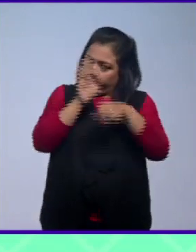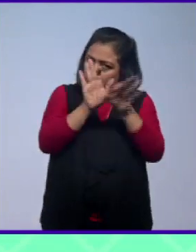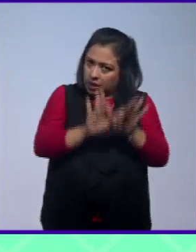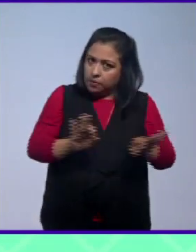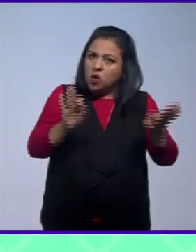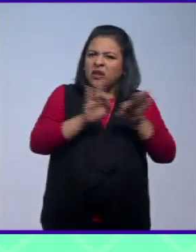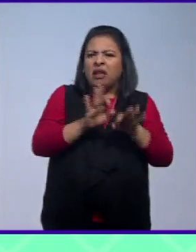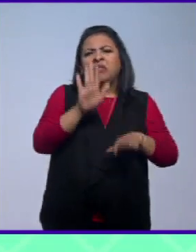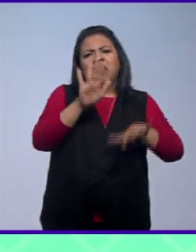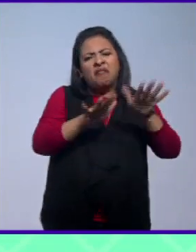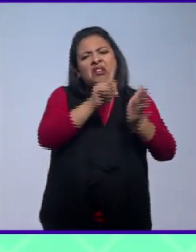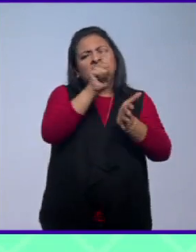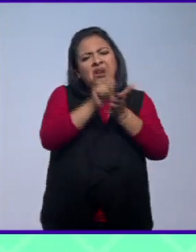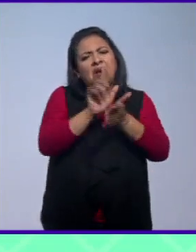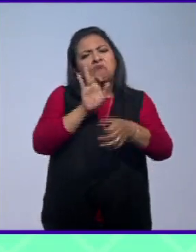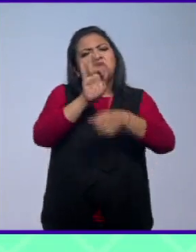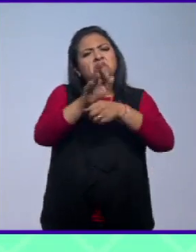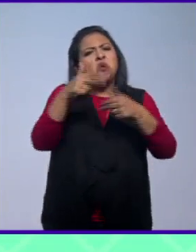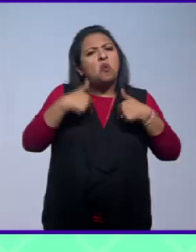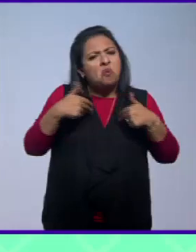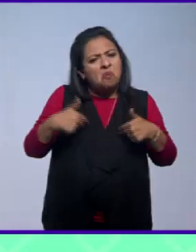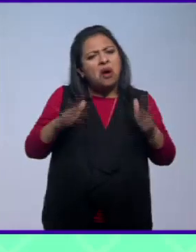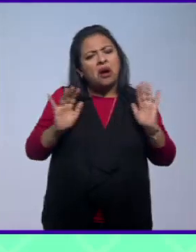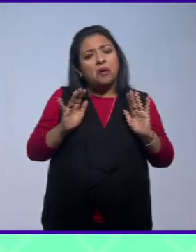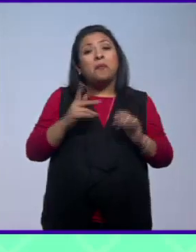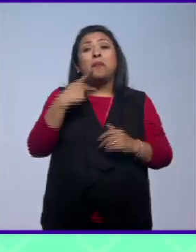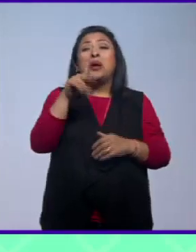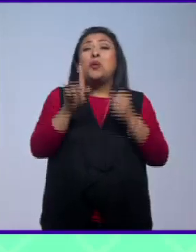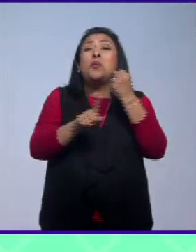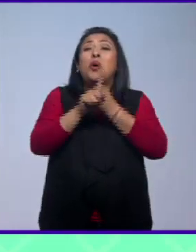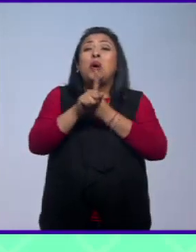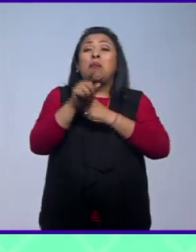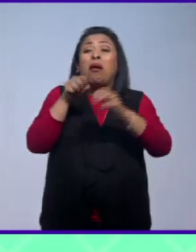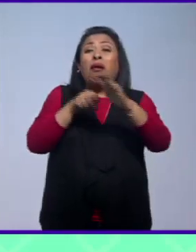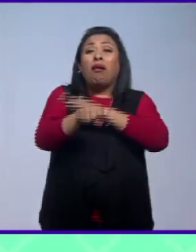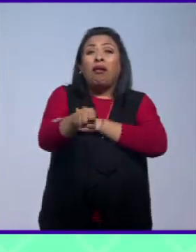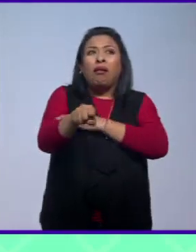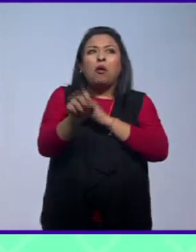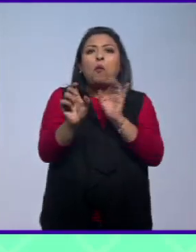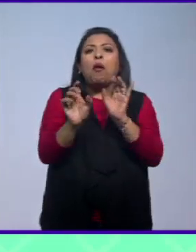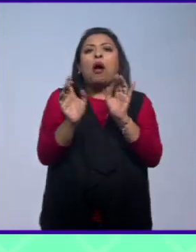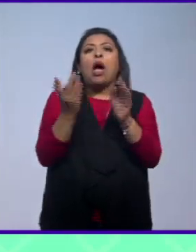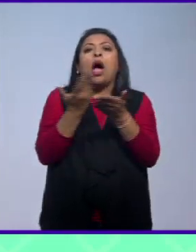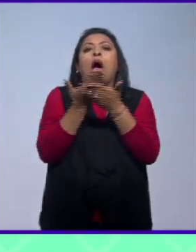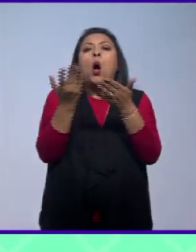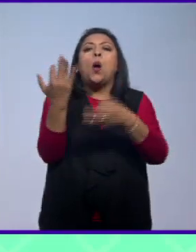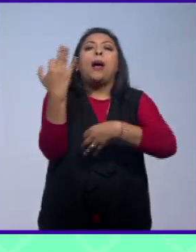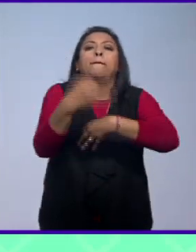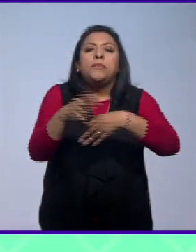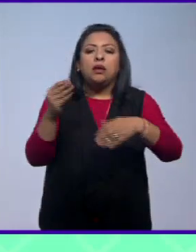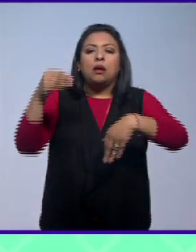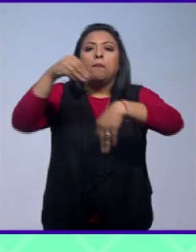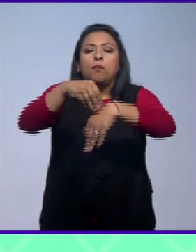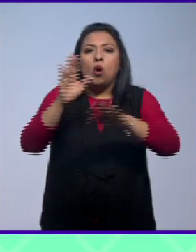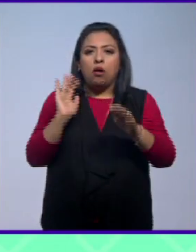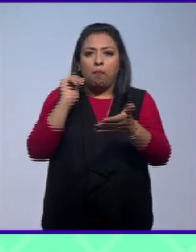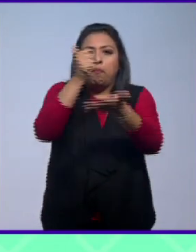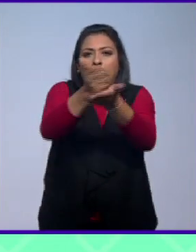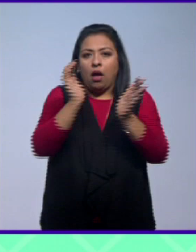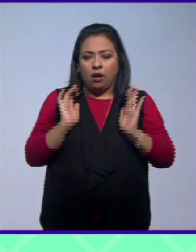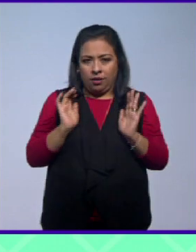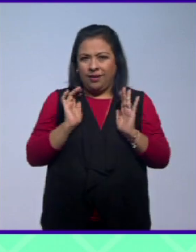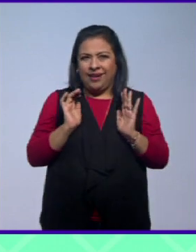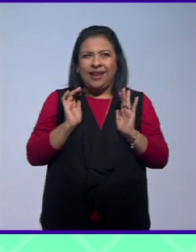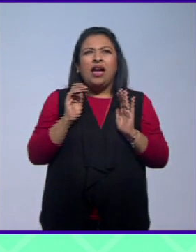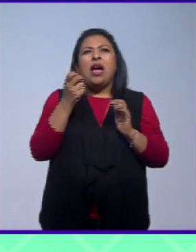el punto acá es que los están deteniendo en centros que están digamos improvisando no están en condiciones son incluso